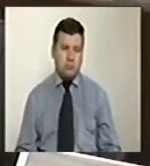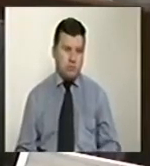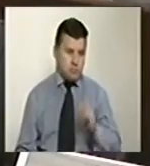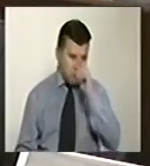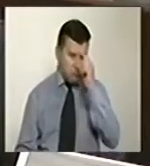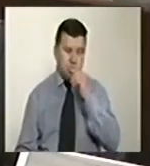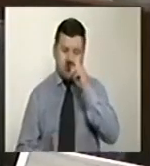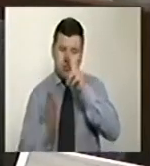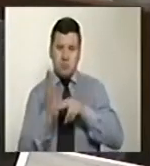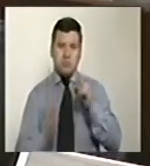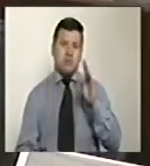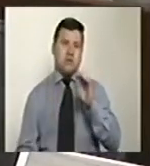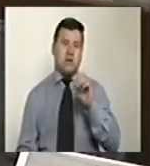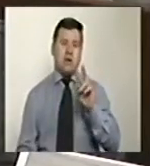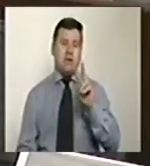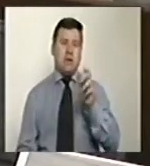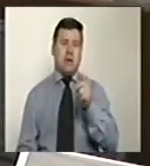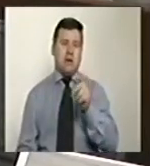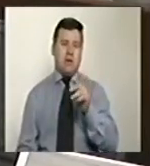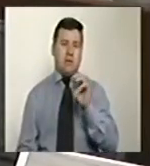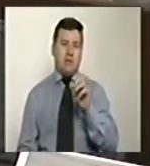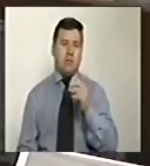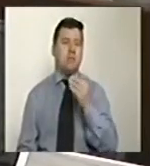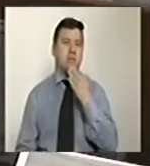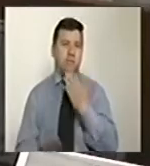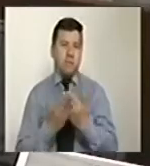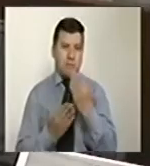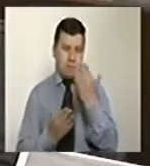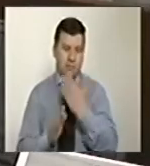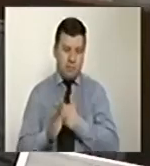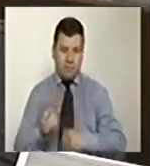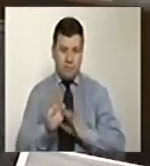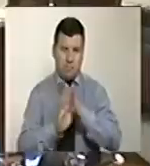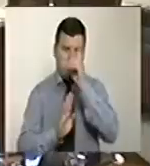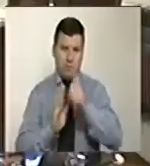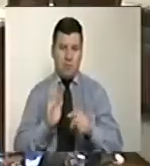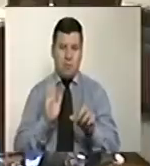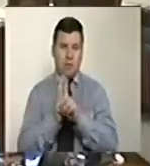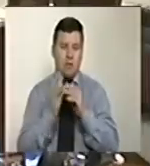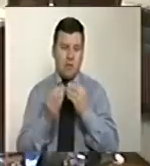senadora Tania Vega de Plazas. A usted, señor presidente, mil gracias. Muchas gracias, senador.